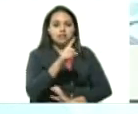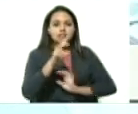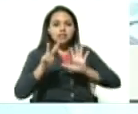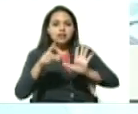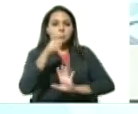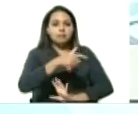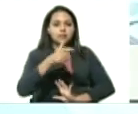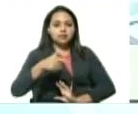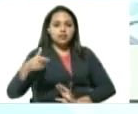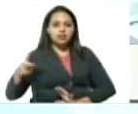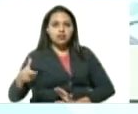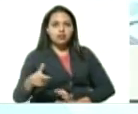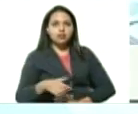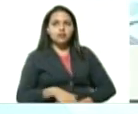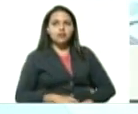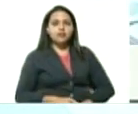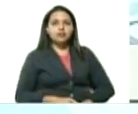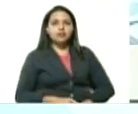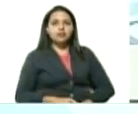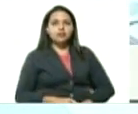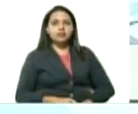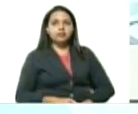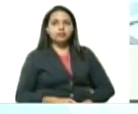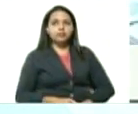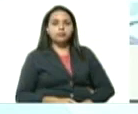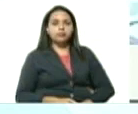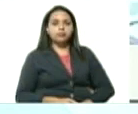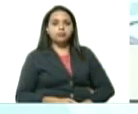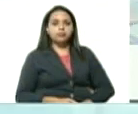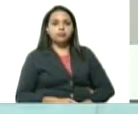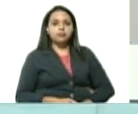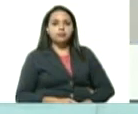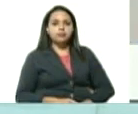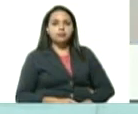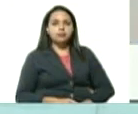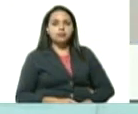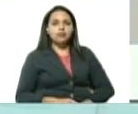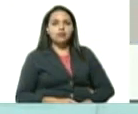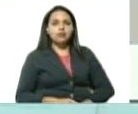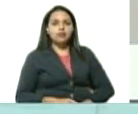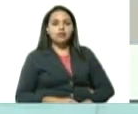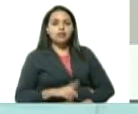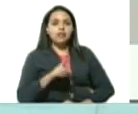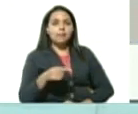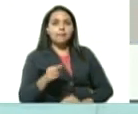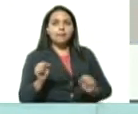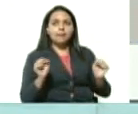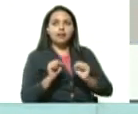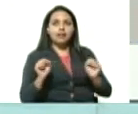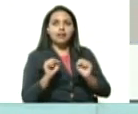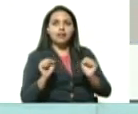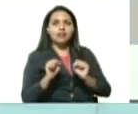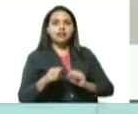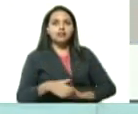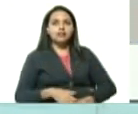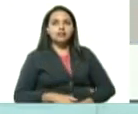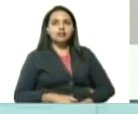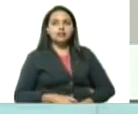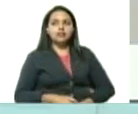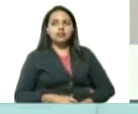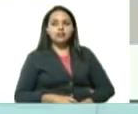personas afectadas por ese foco luego también del estado Mérida en Timotes hay